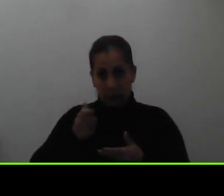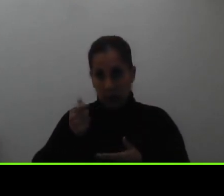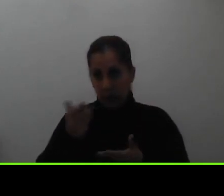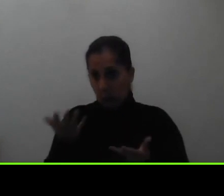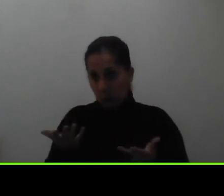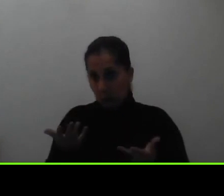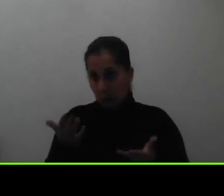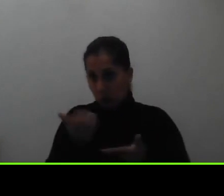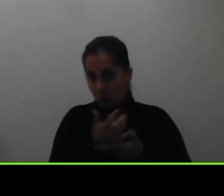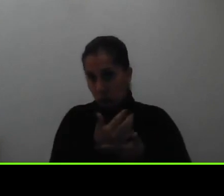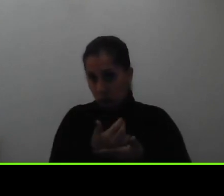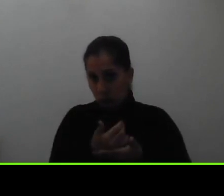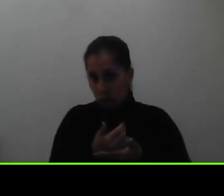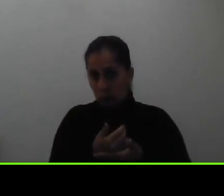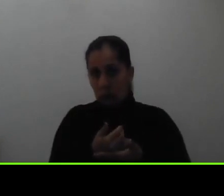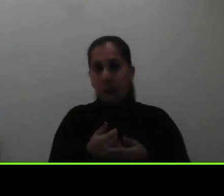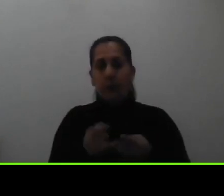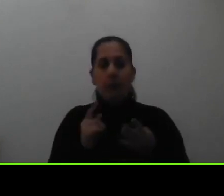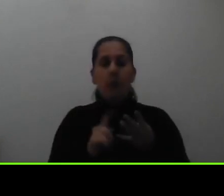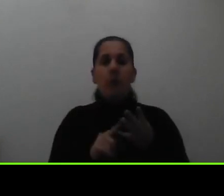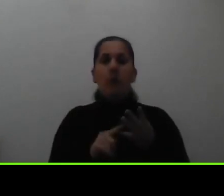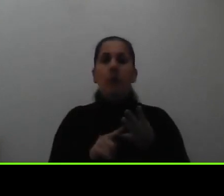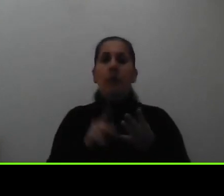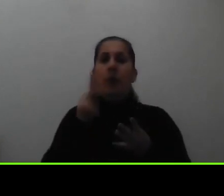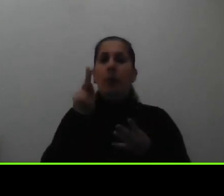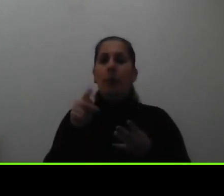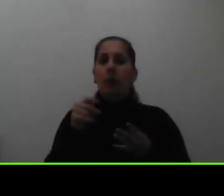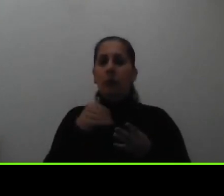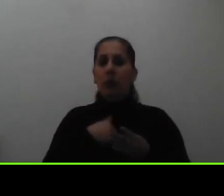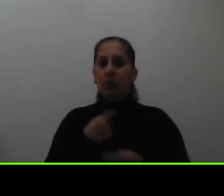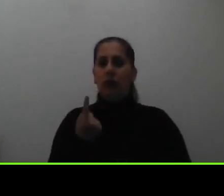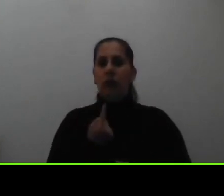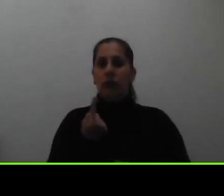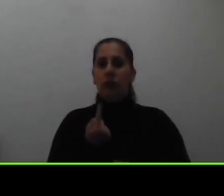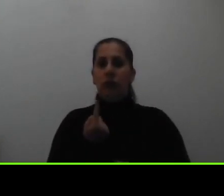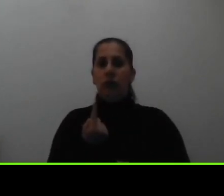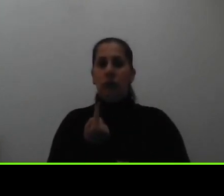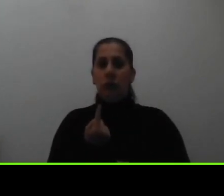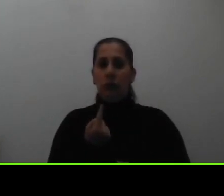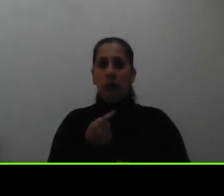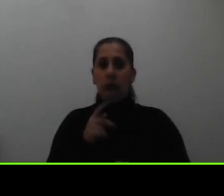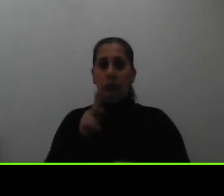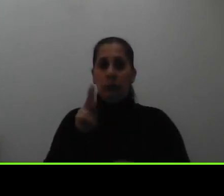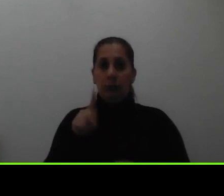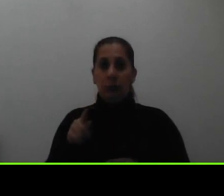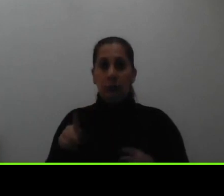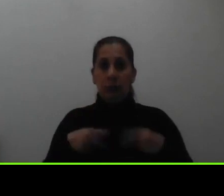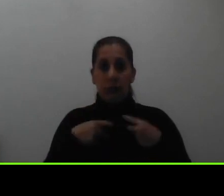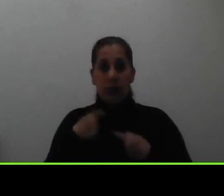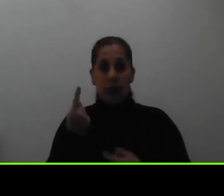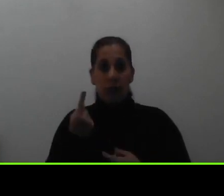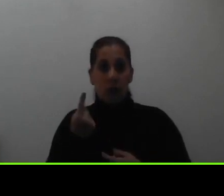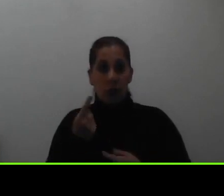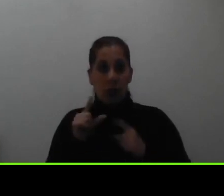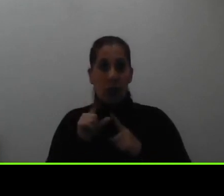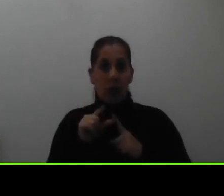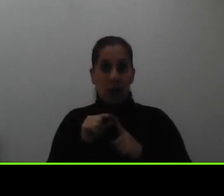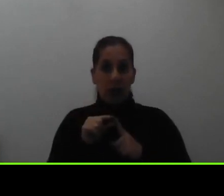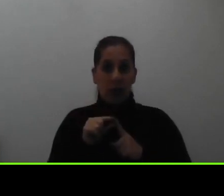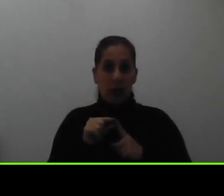otra pregunta es con respecto a personas que viven solas y en el caso de personas que viven solas y que alquilen por ejemplo